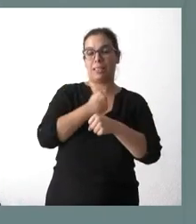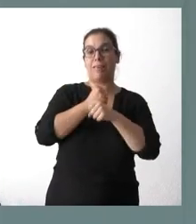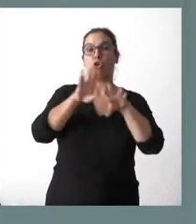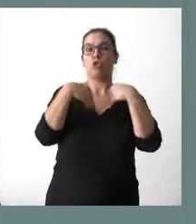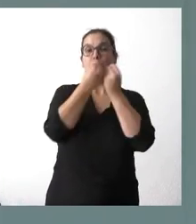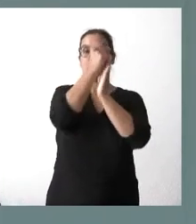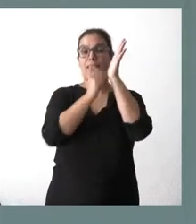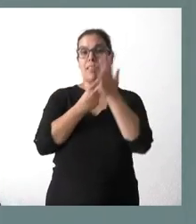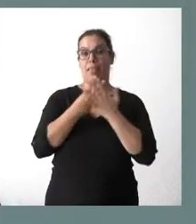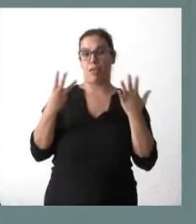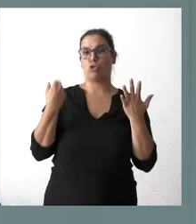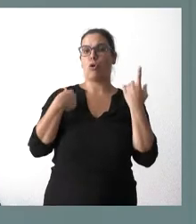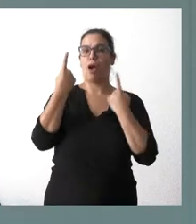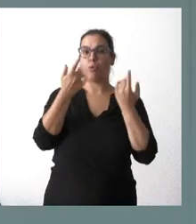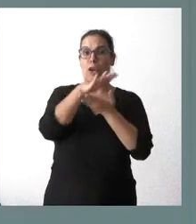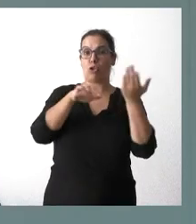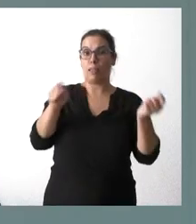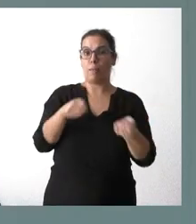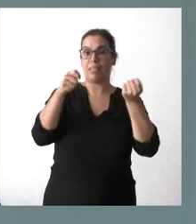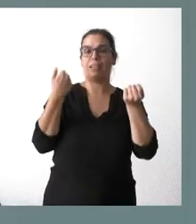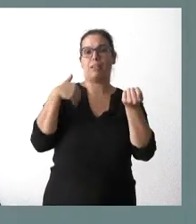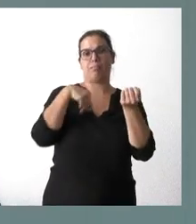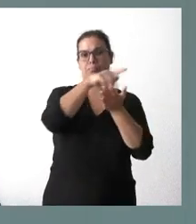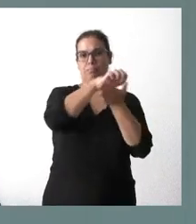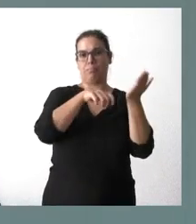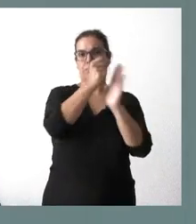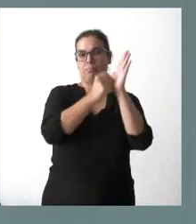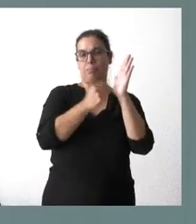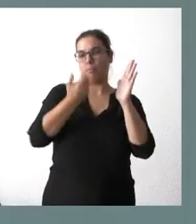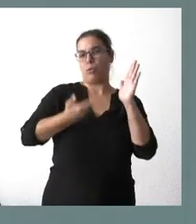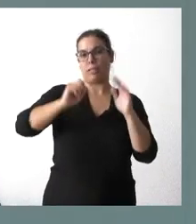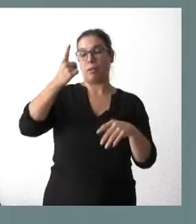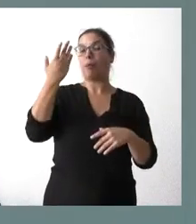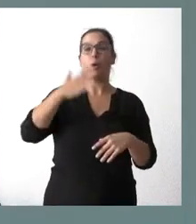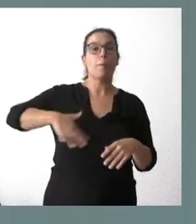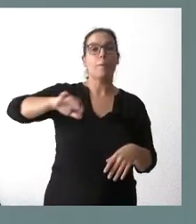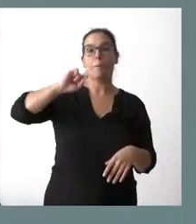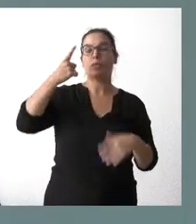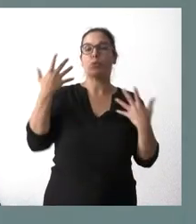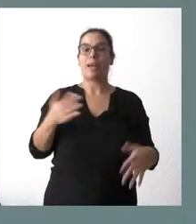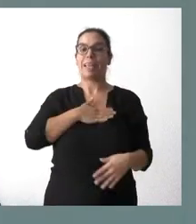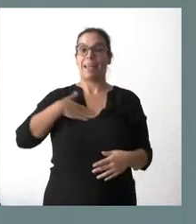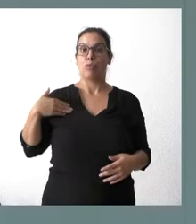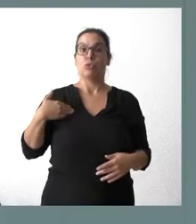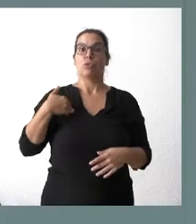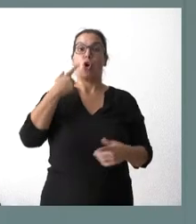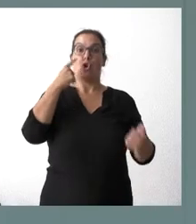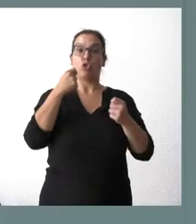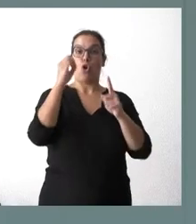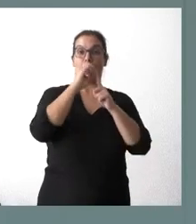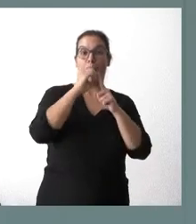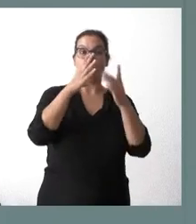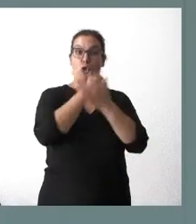Tienen ustedes descritas algunas de las más relevantes, pero, como les digo, entre los principios básicos la obligatoriedad para las Administraciones públicas, pero la